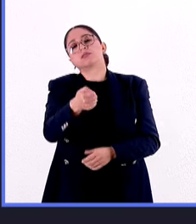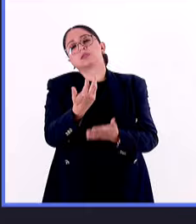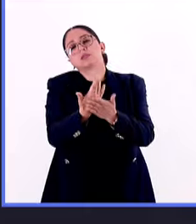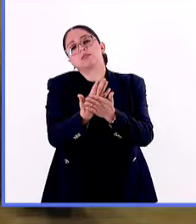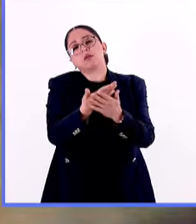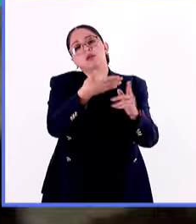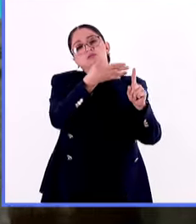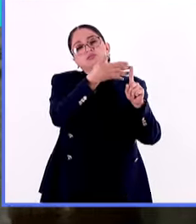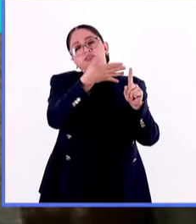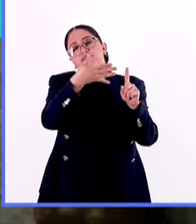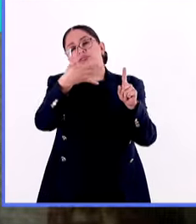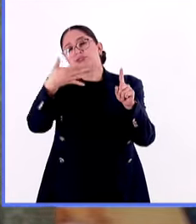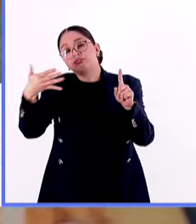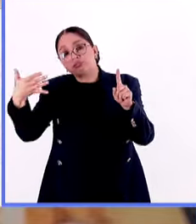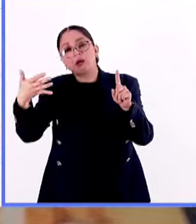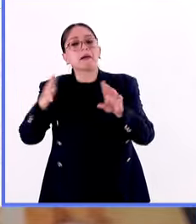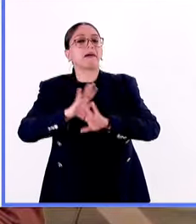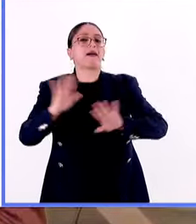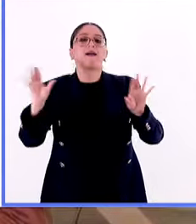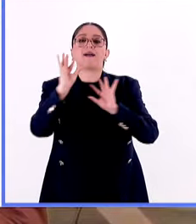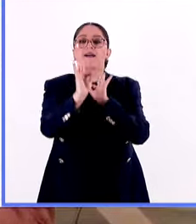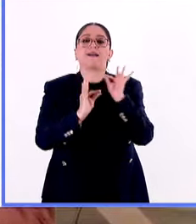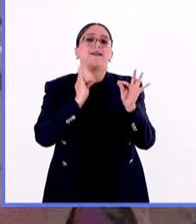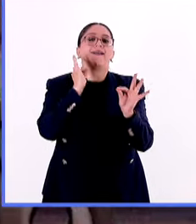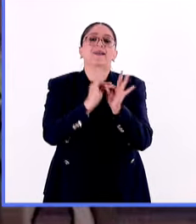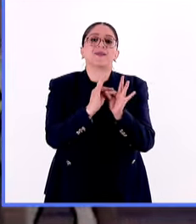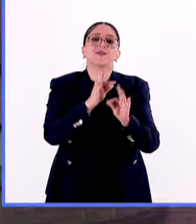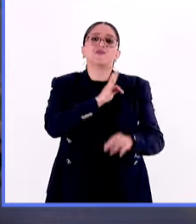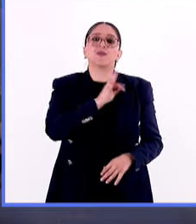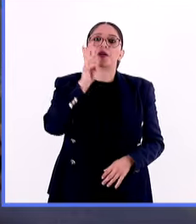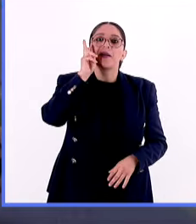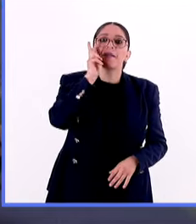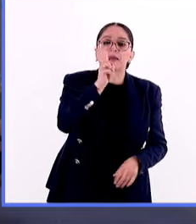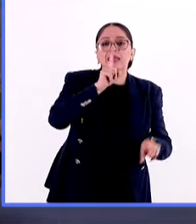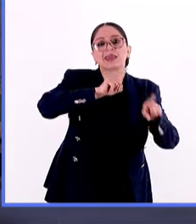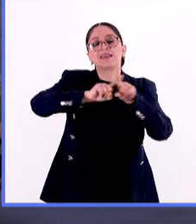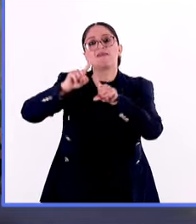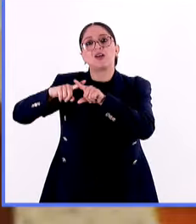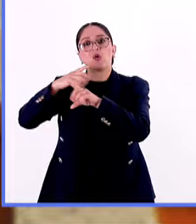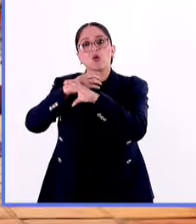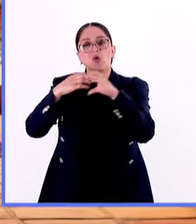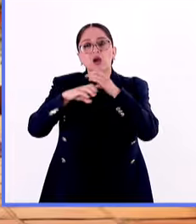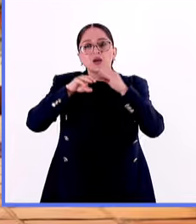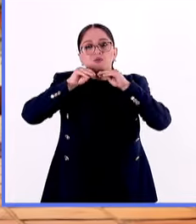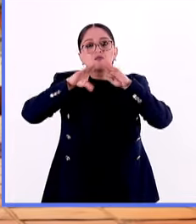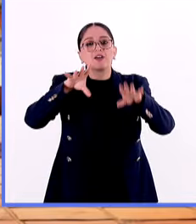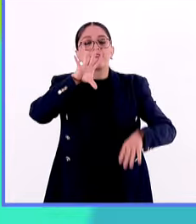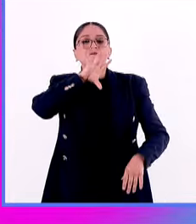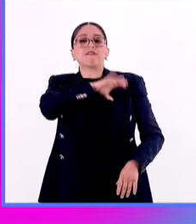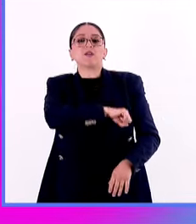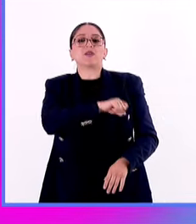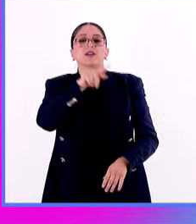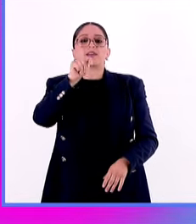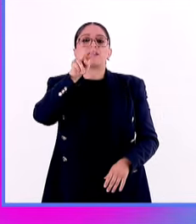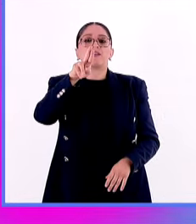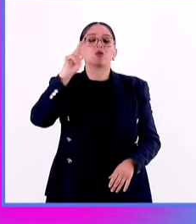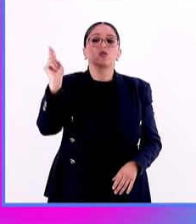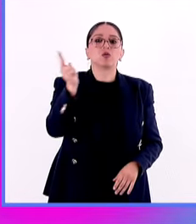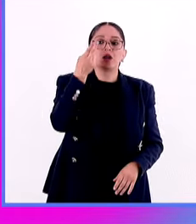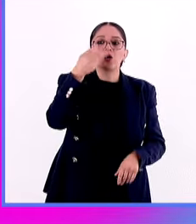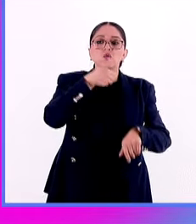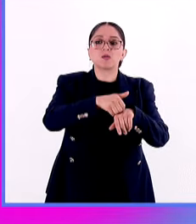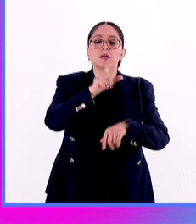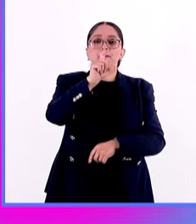y listo. Disfruta tus programas favoritos de TVUNAM por el 20